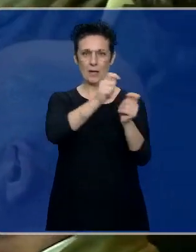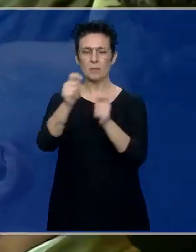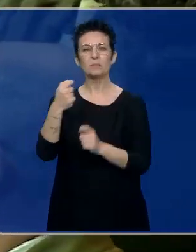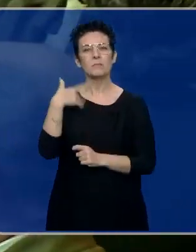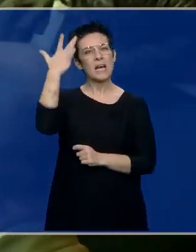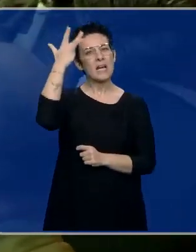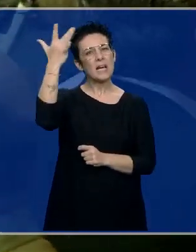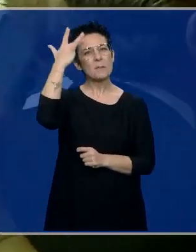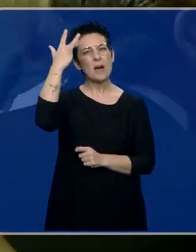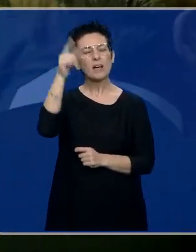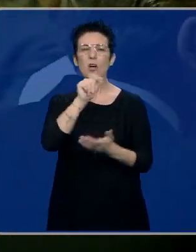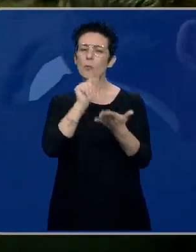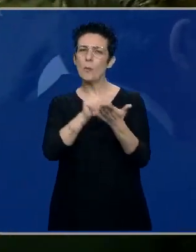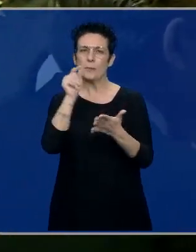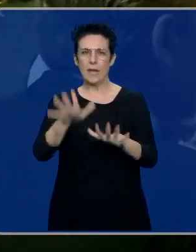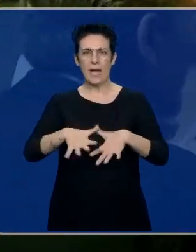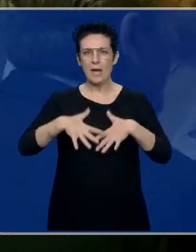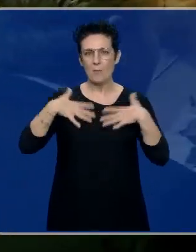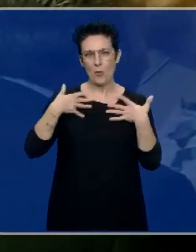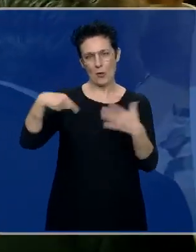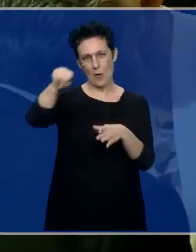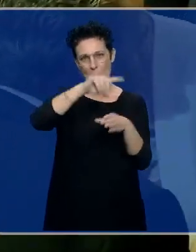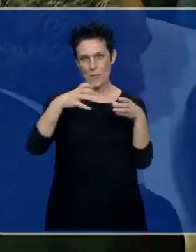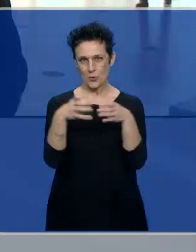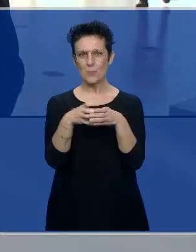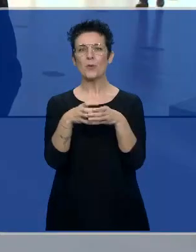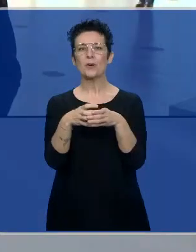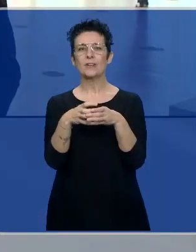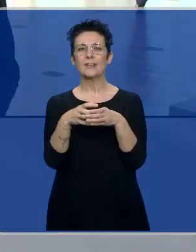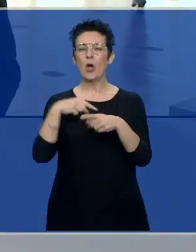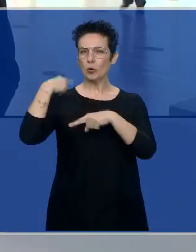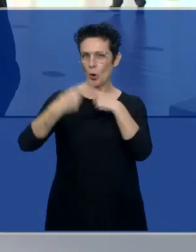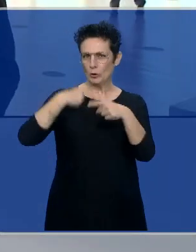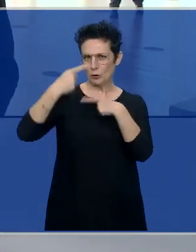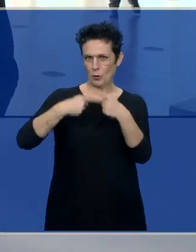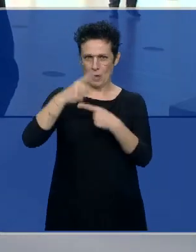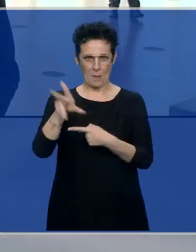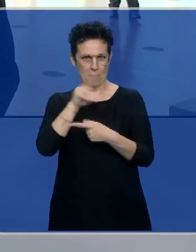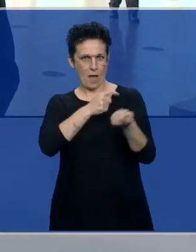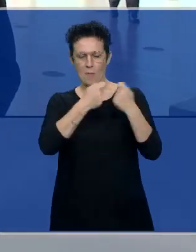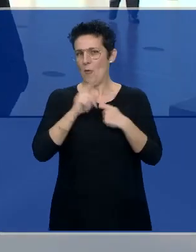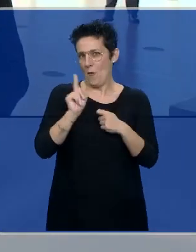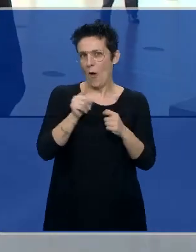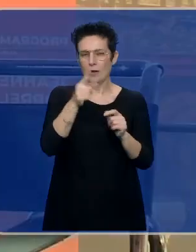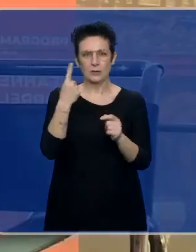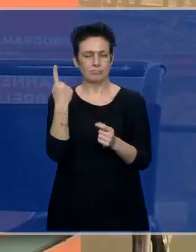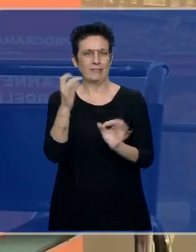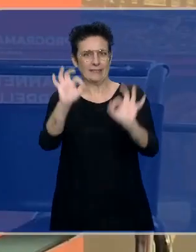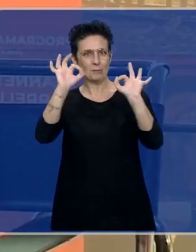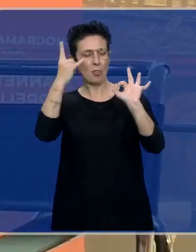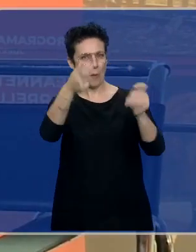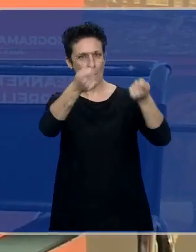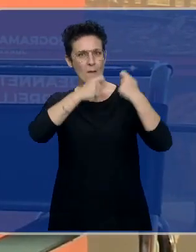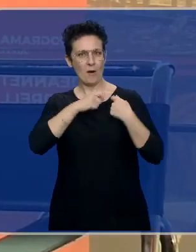Me imagino que serán momentos de mucha emoción para ellos, porque no todos los días, Fernando, se recibe este